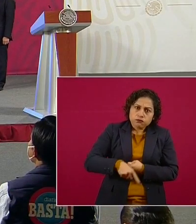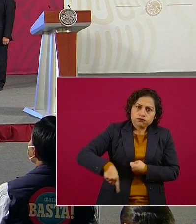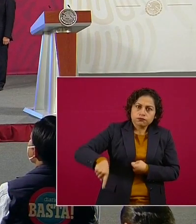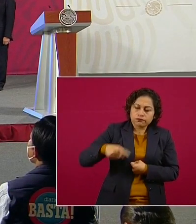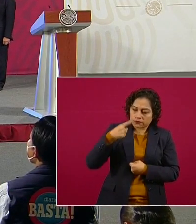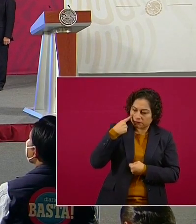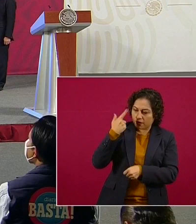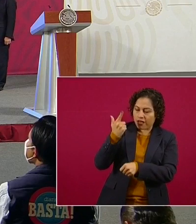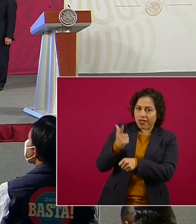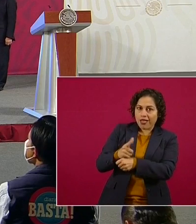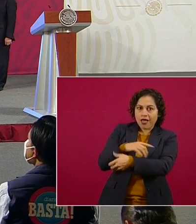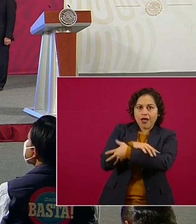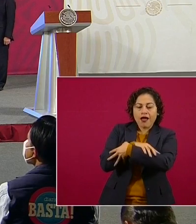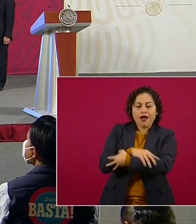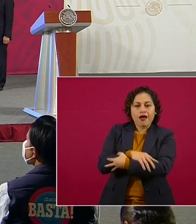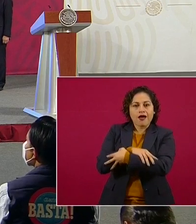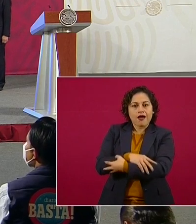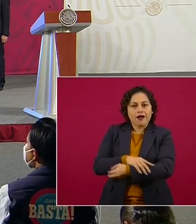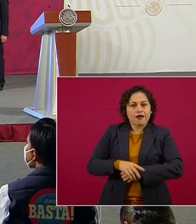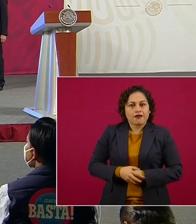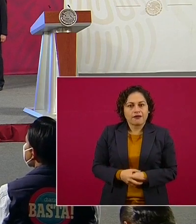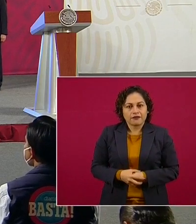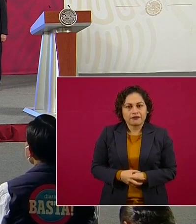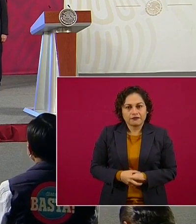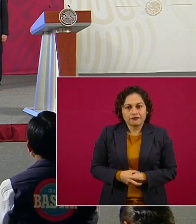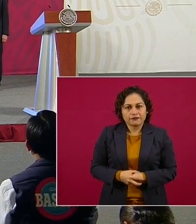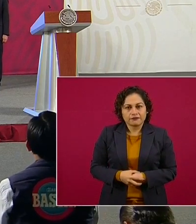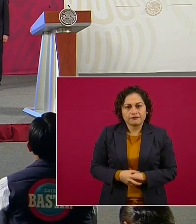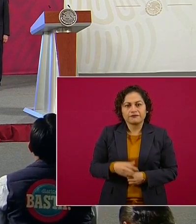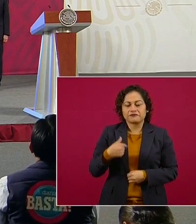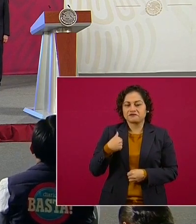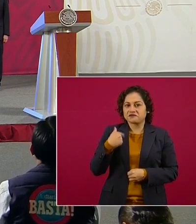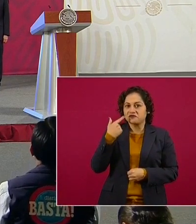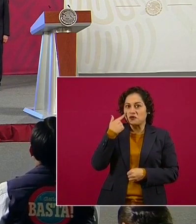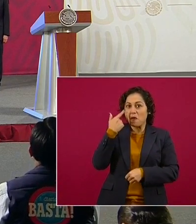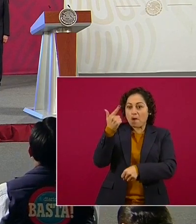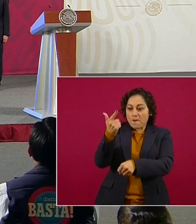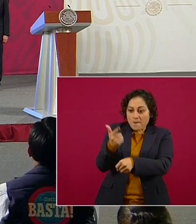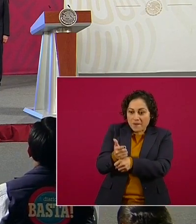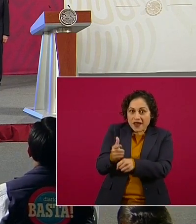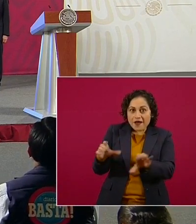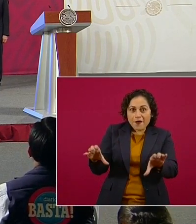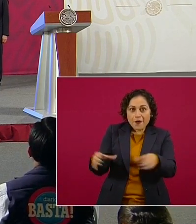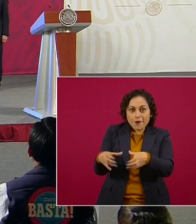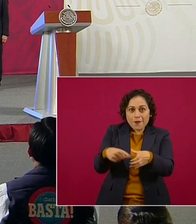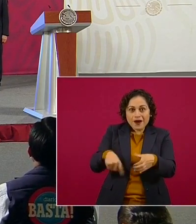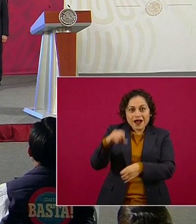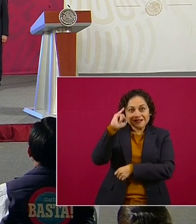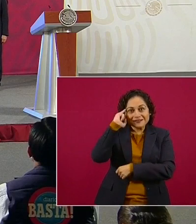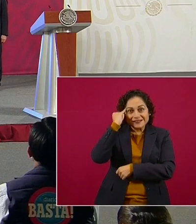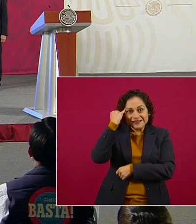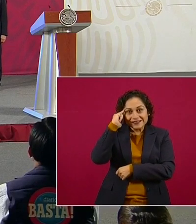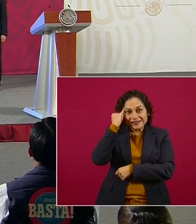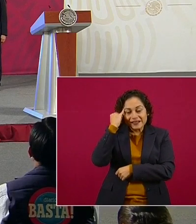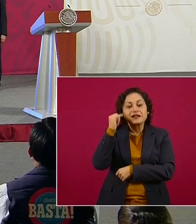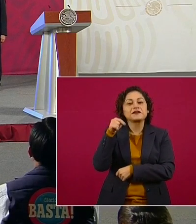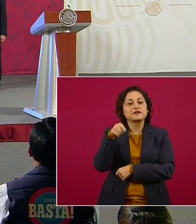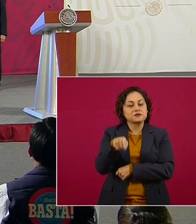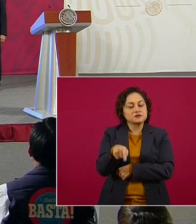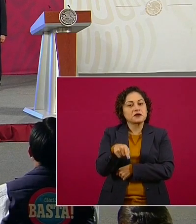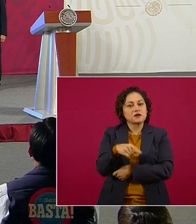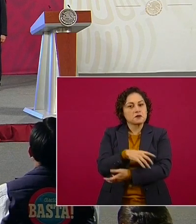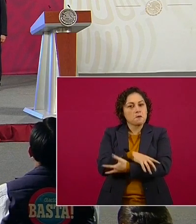sólo la he visto en las comunidades indígenas. Esta ciudad